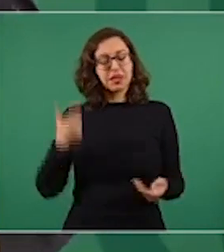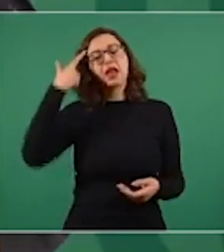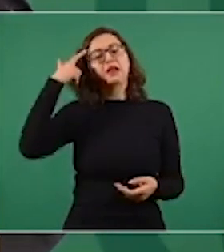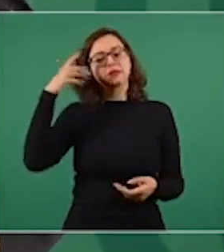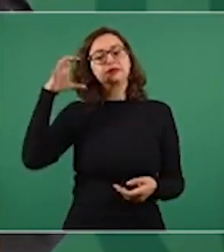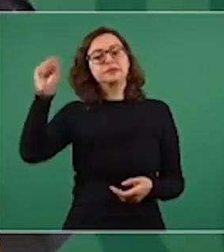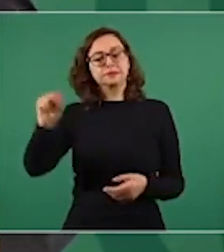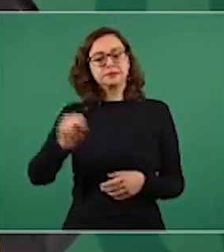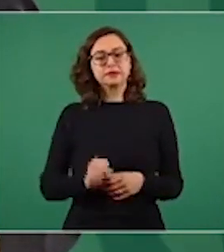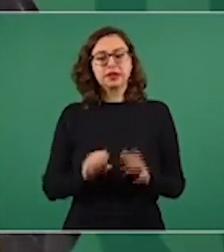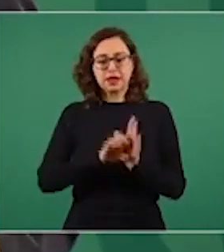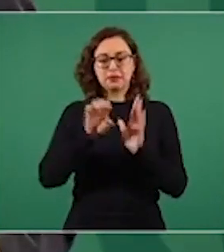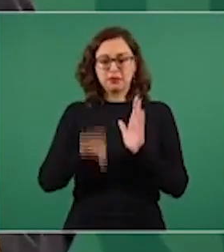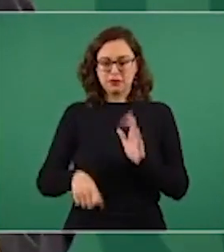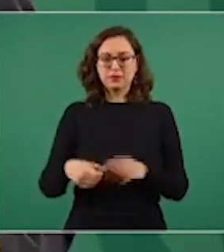Veracruz,